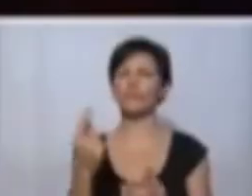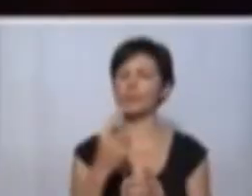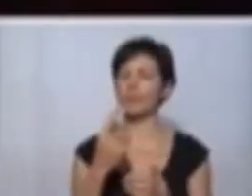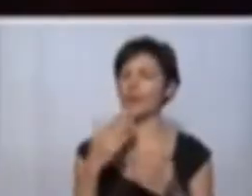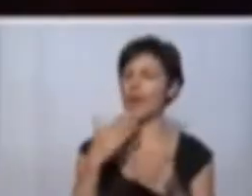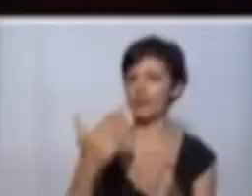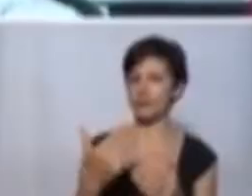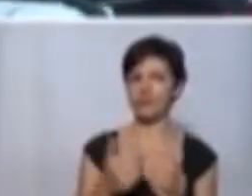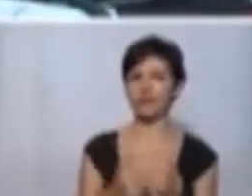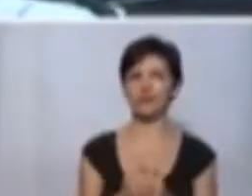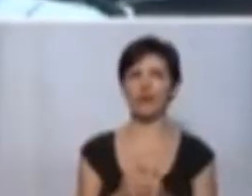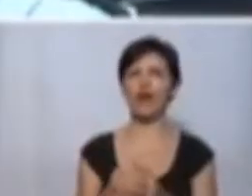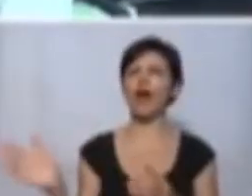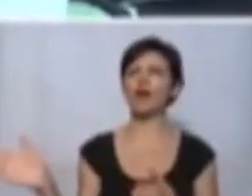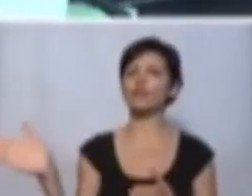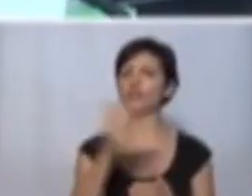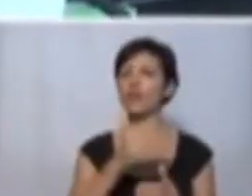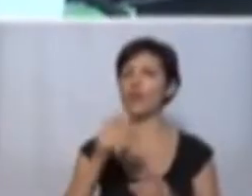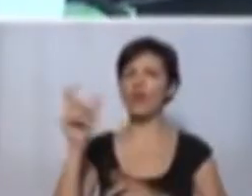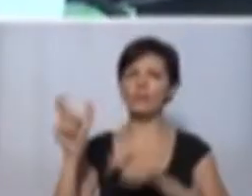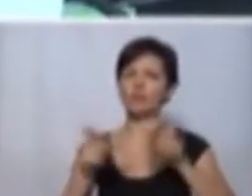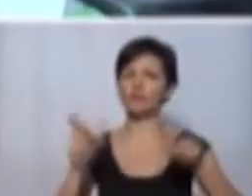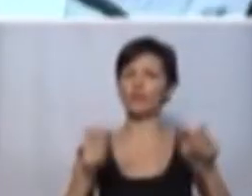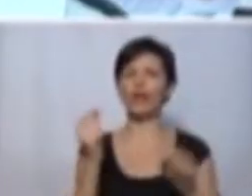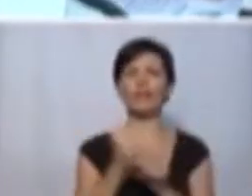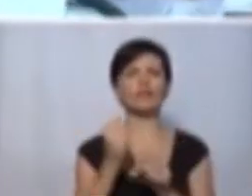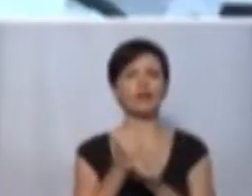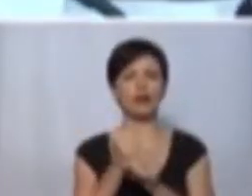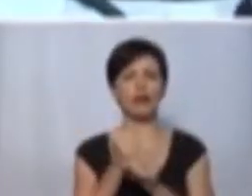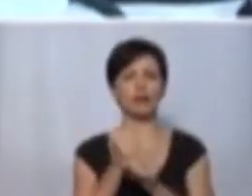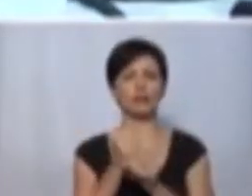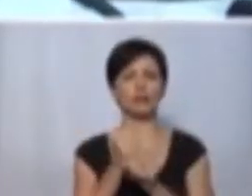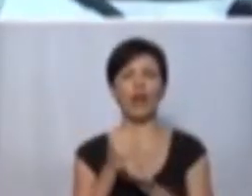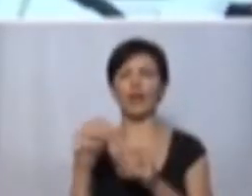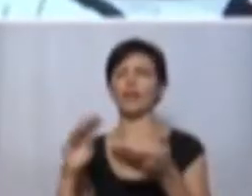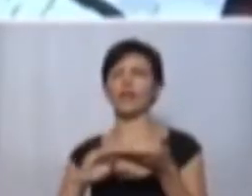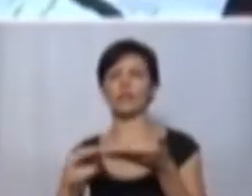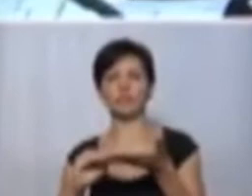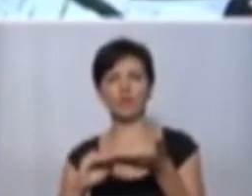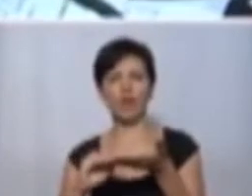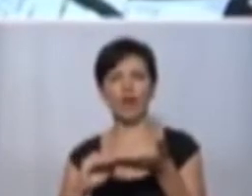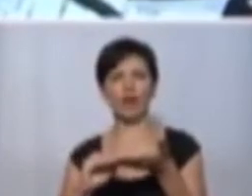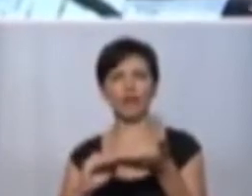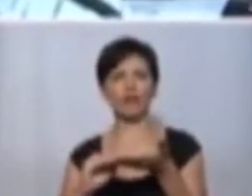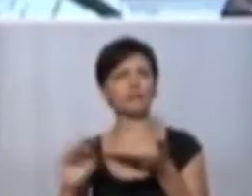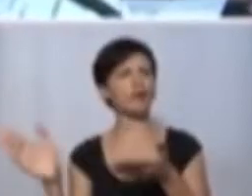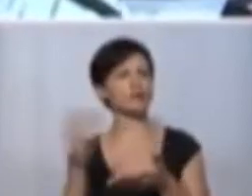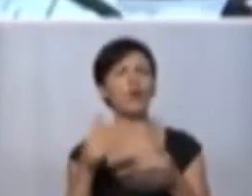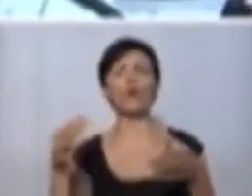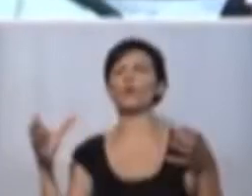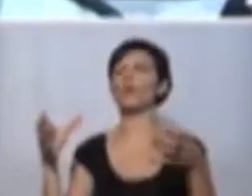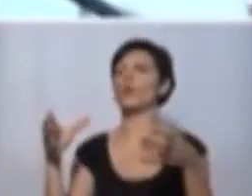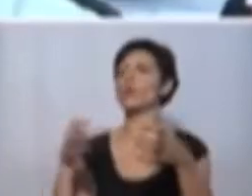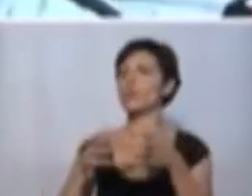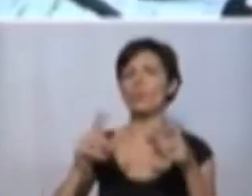Agradecerle a todos los integrantes de esta Cámara, a todas las diputadas y diputados de los distintos bloques,